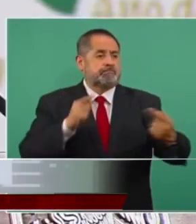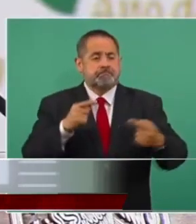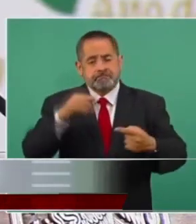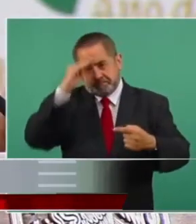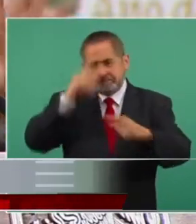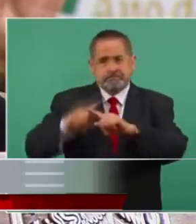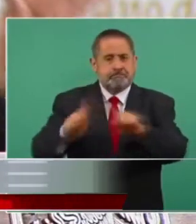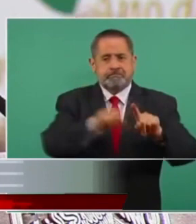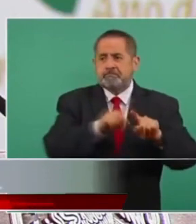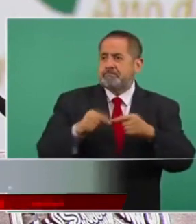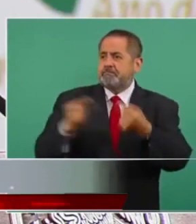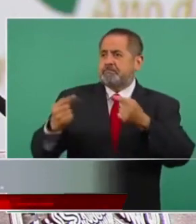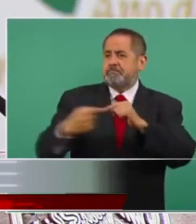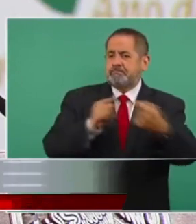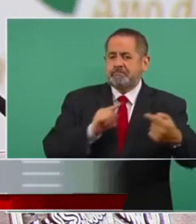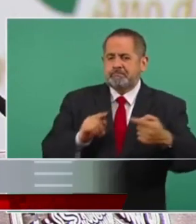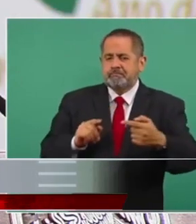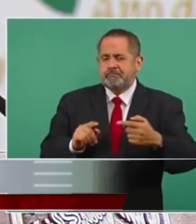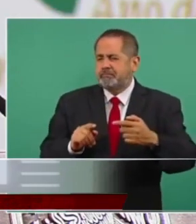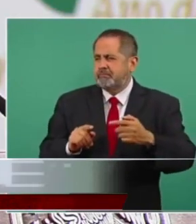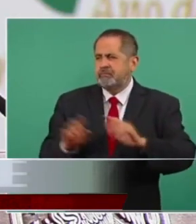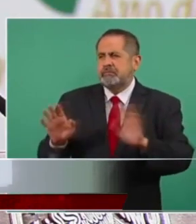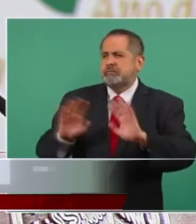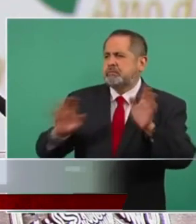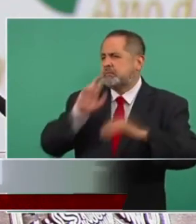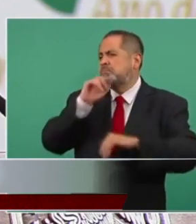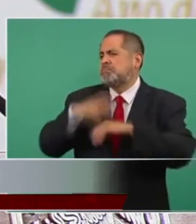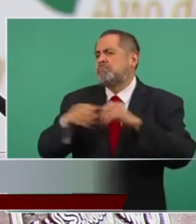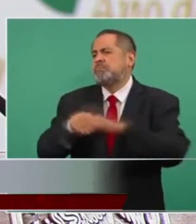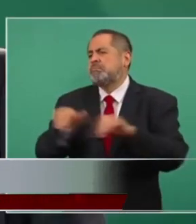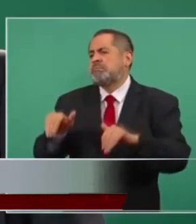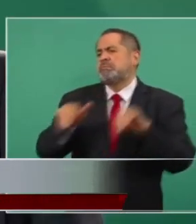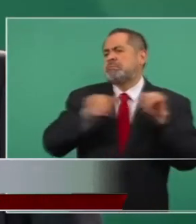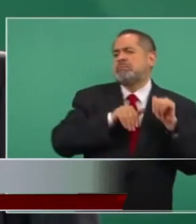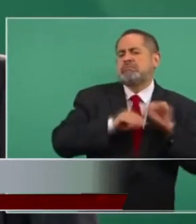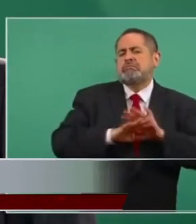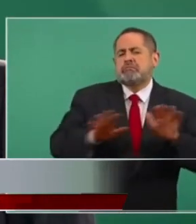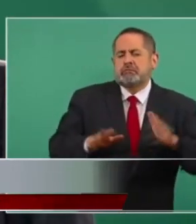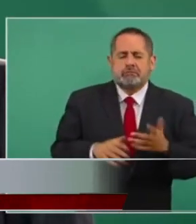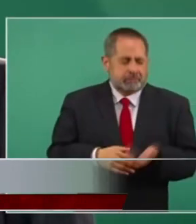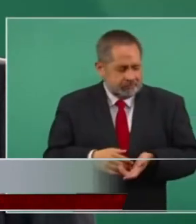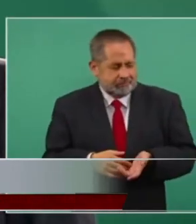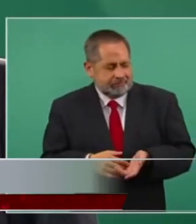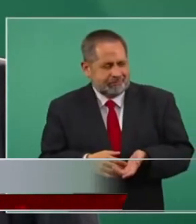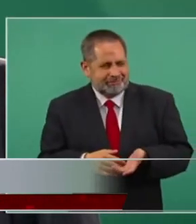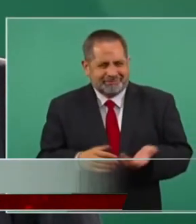si participamos en la revocación del mandato